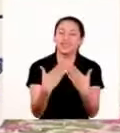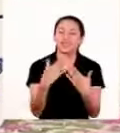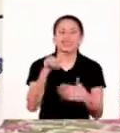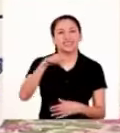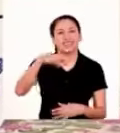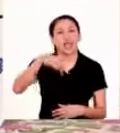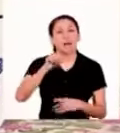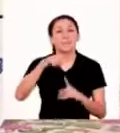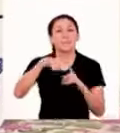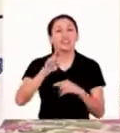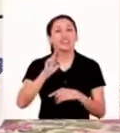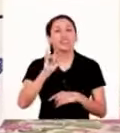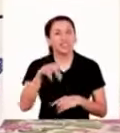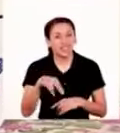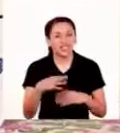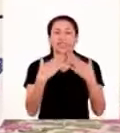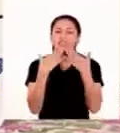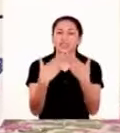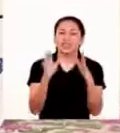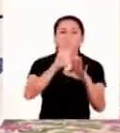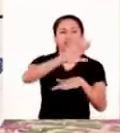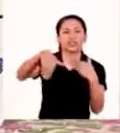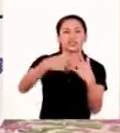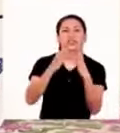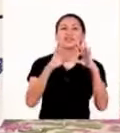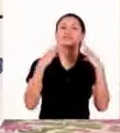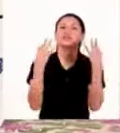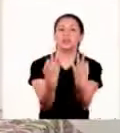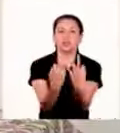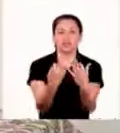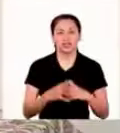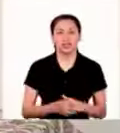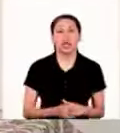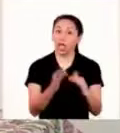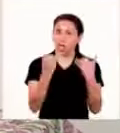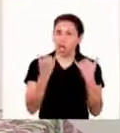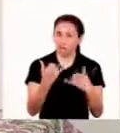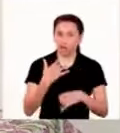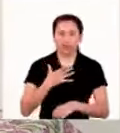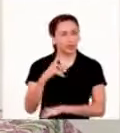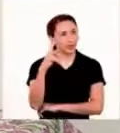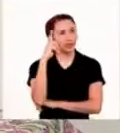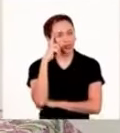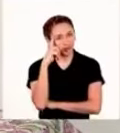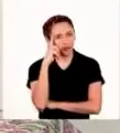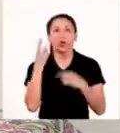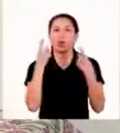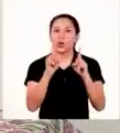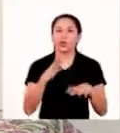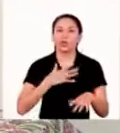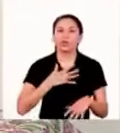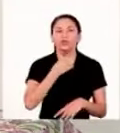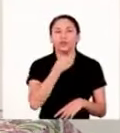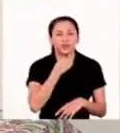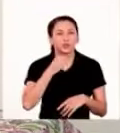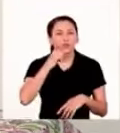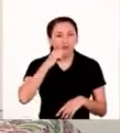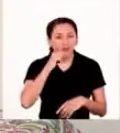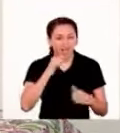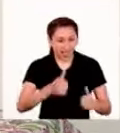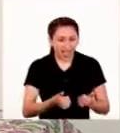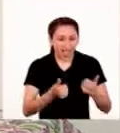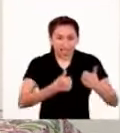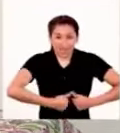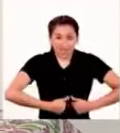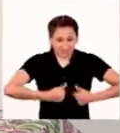¡Muchas gracias, Martín! ¡Muchas gracias, queridas familias! Ahora que recuerdo, cuando mi suegra